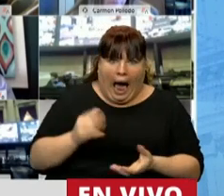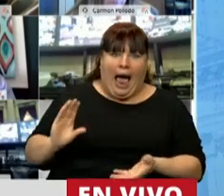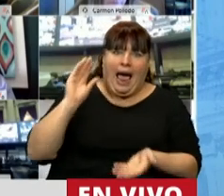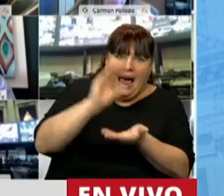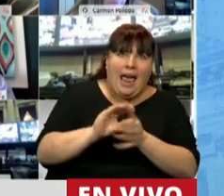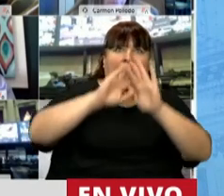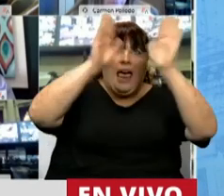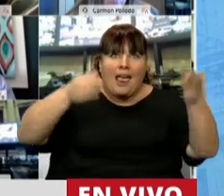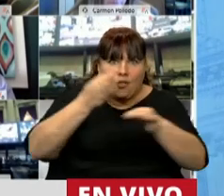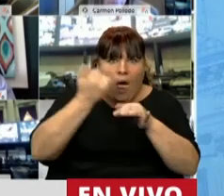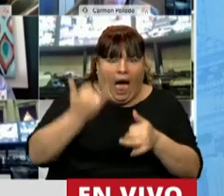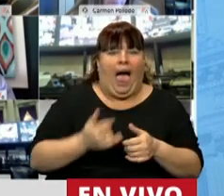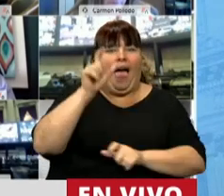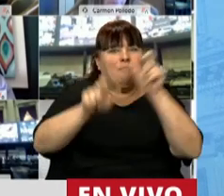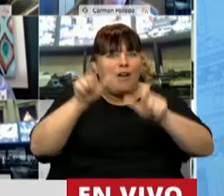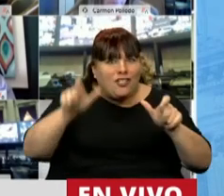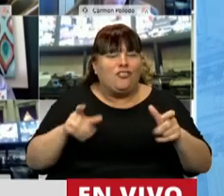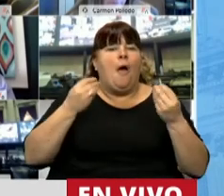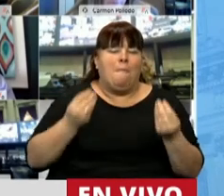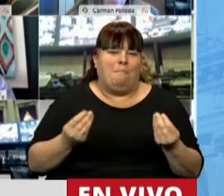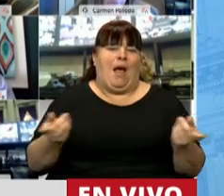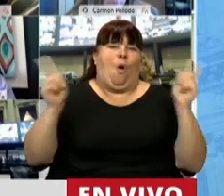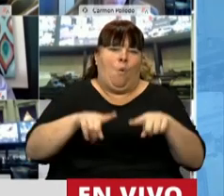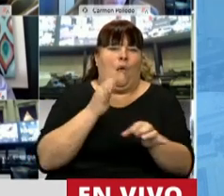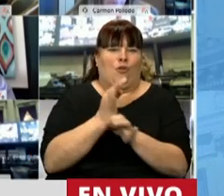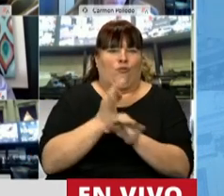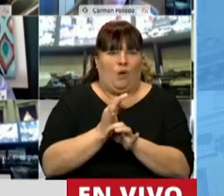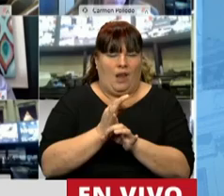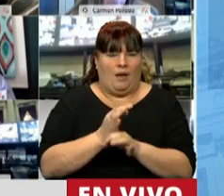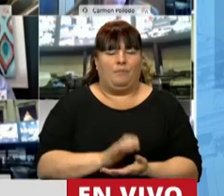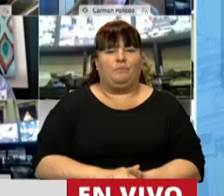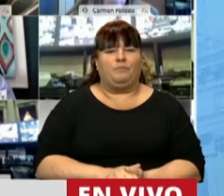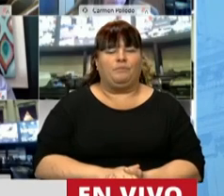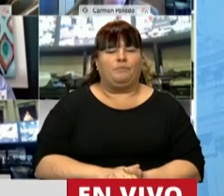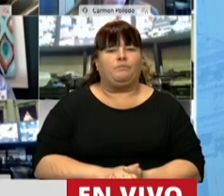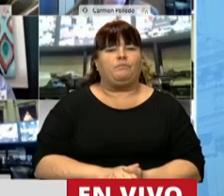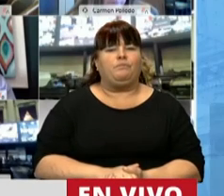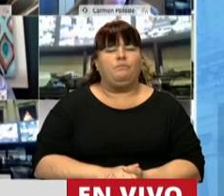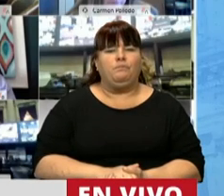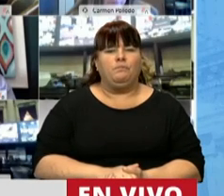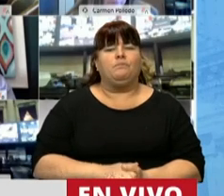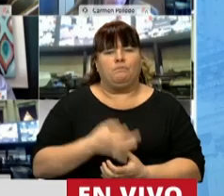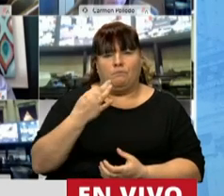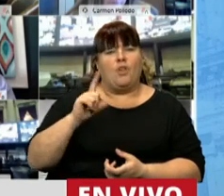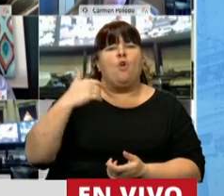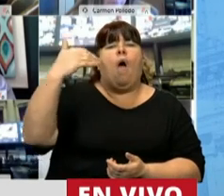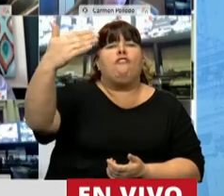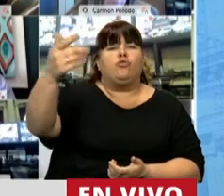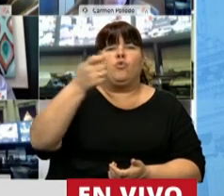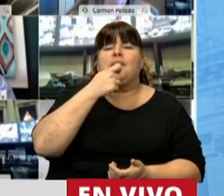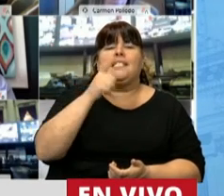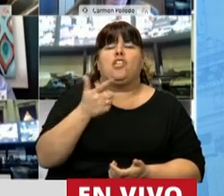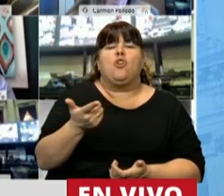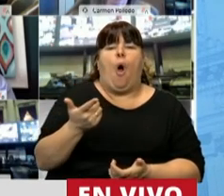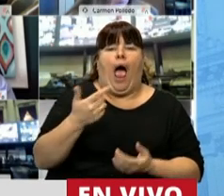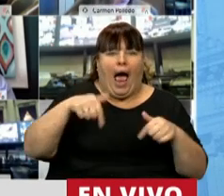tengamos instituciones, tengamos actores con quienes poder volver a la escuela. Está claro que no hay futuro si